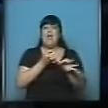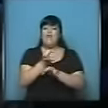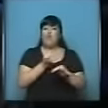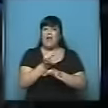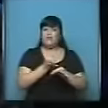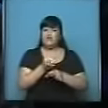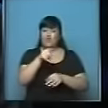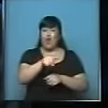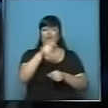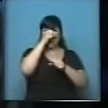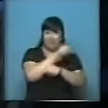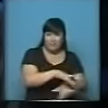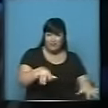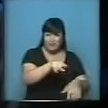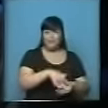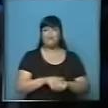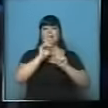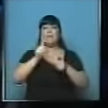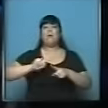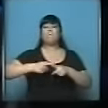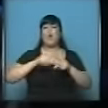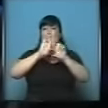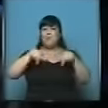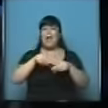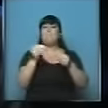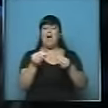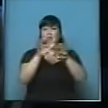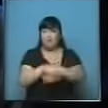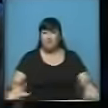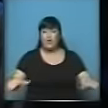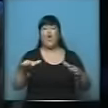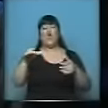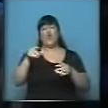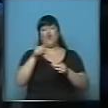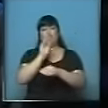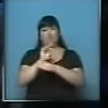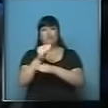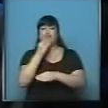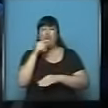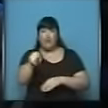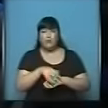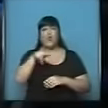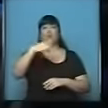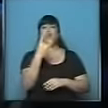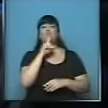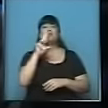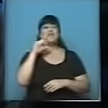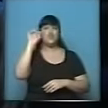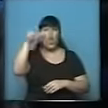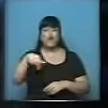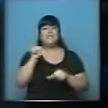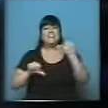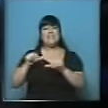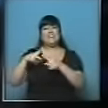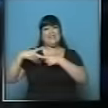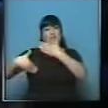inicial, políticas de primera infancia, nutrición, ciencia y tecnología y apoyo a